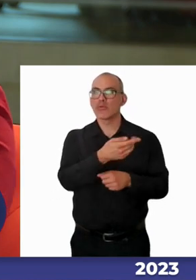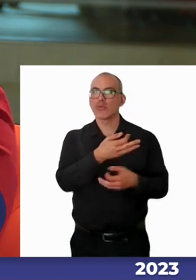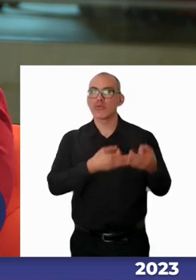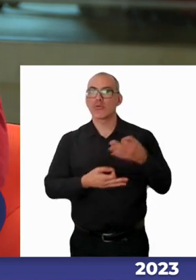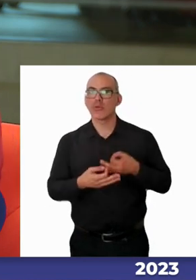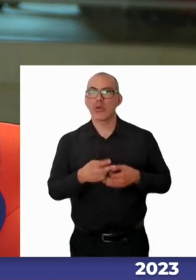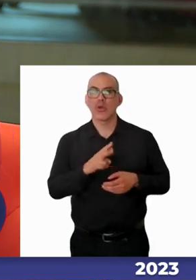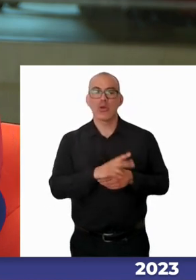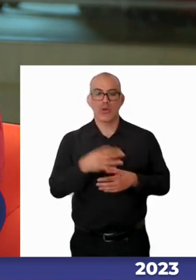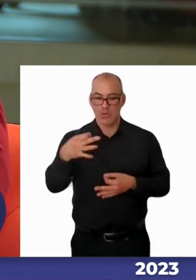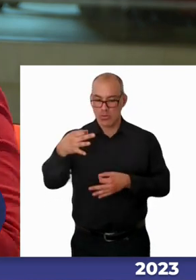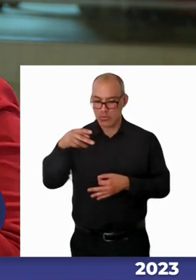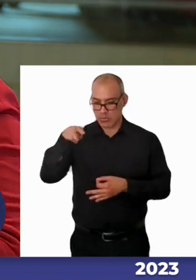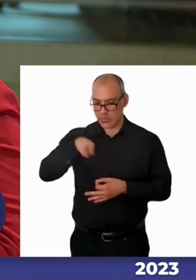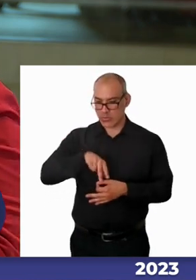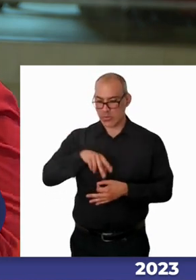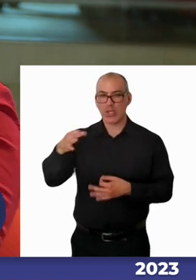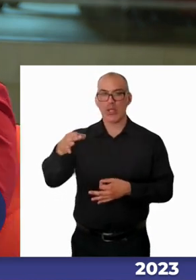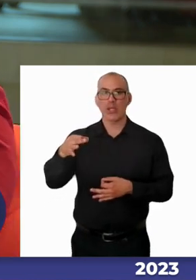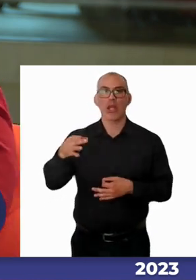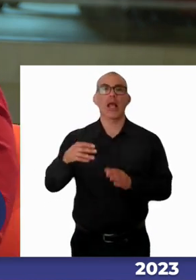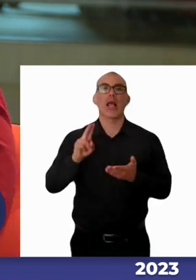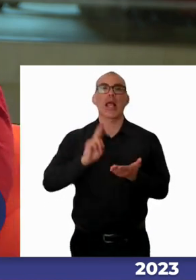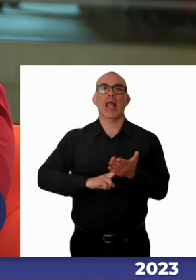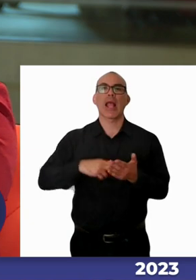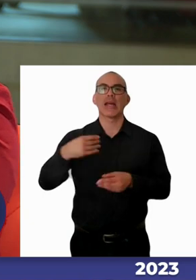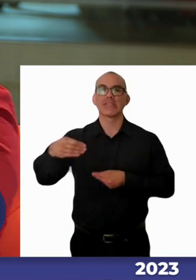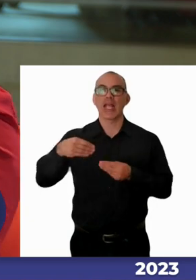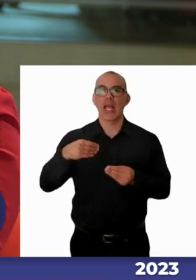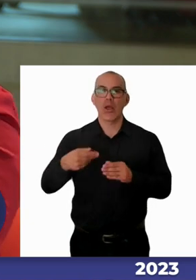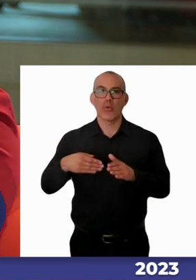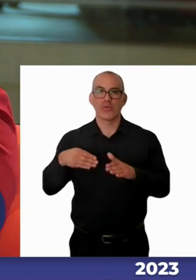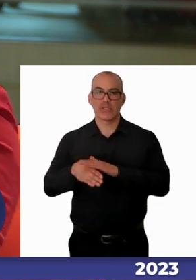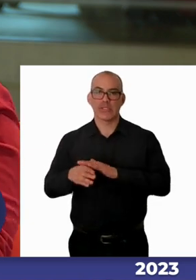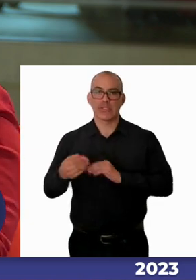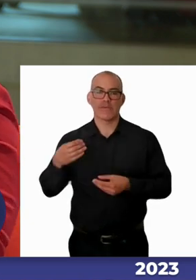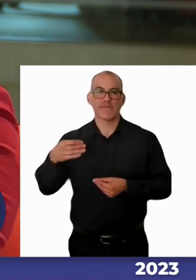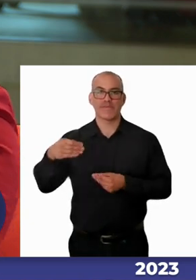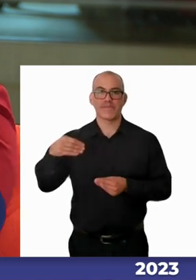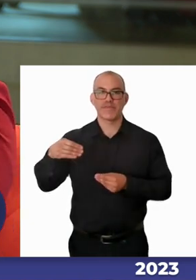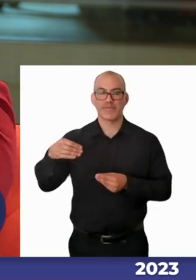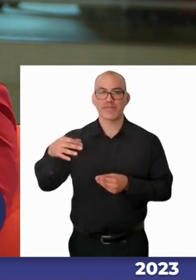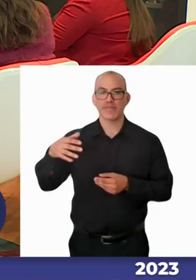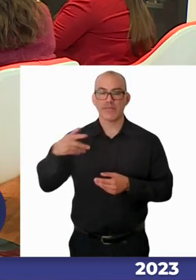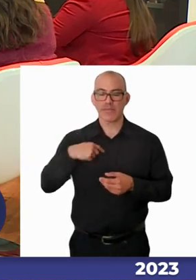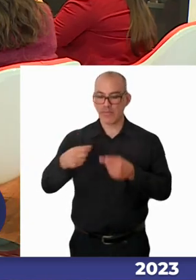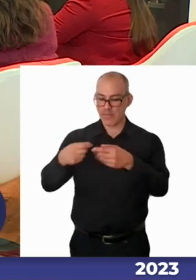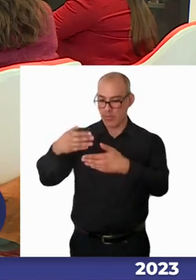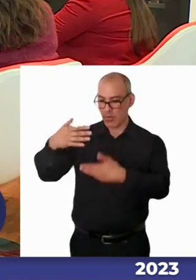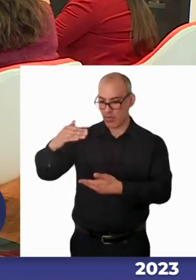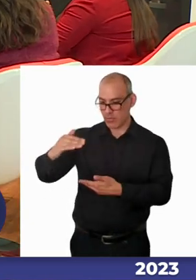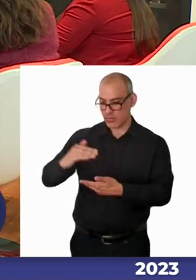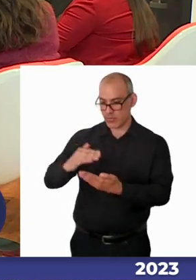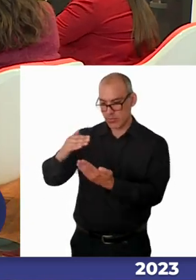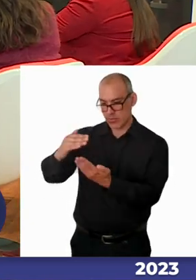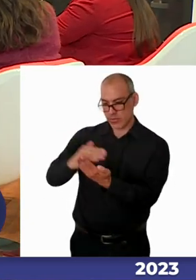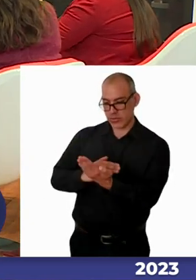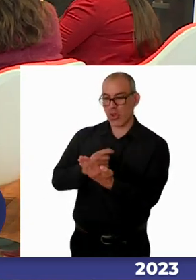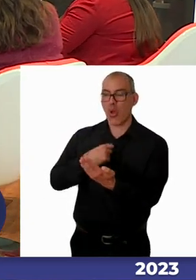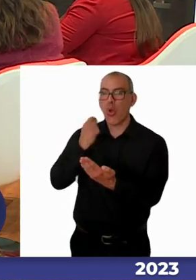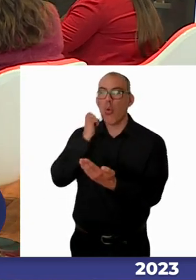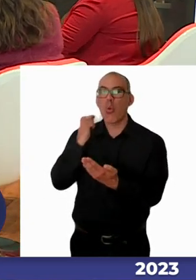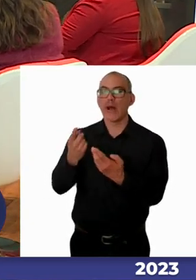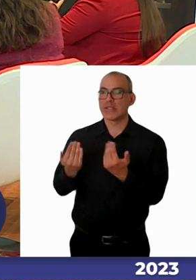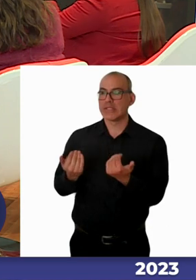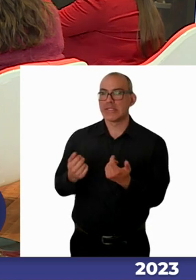documento que se llama carta de ajuste en donde esa carta de ajuste es realizada por una serie de profesionales en donde examinan qué requiere cada estudiante si más